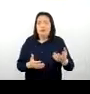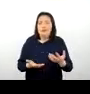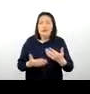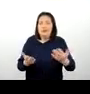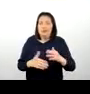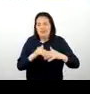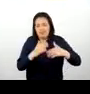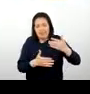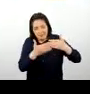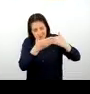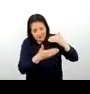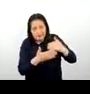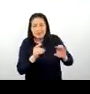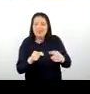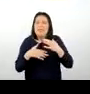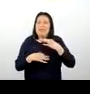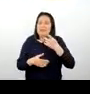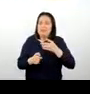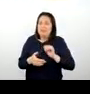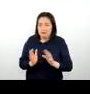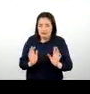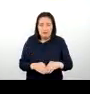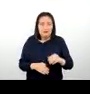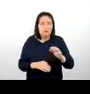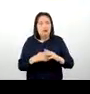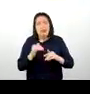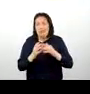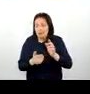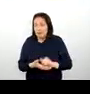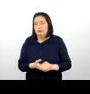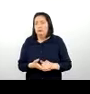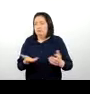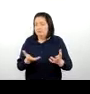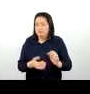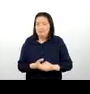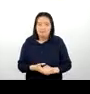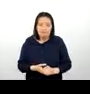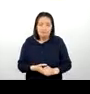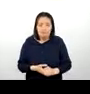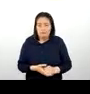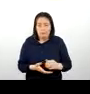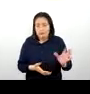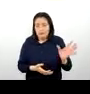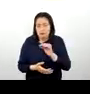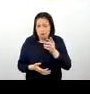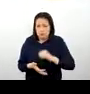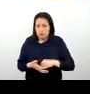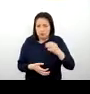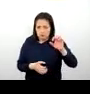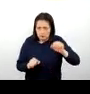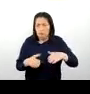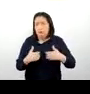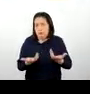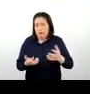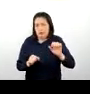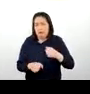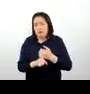es bien interesante, sobre todo, su arquitectura, ¿no? Y todo lo que realmente se puede rescatar